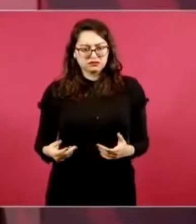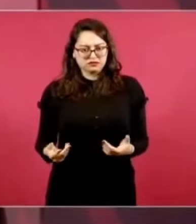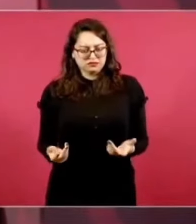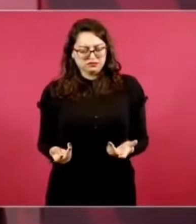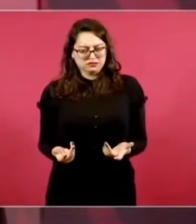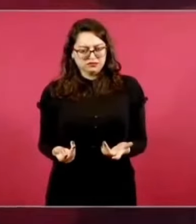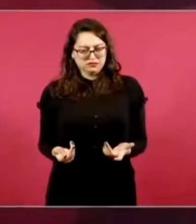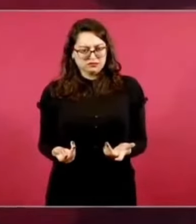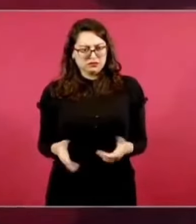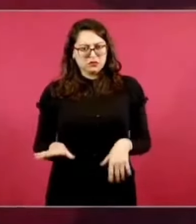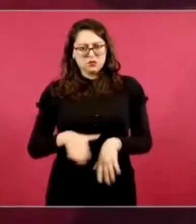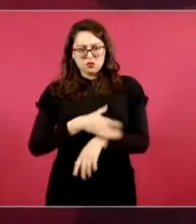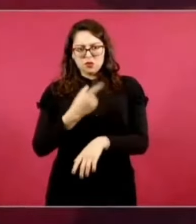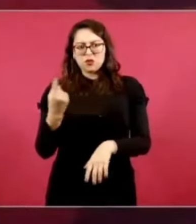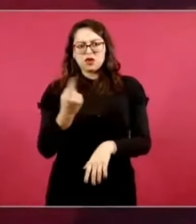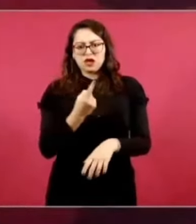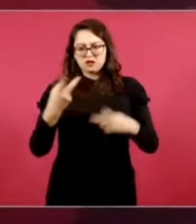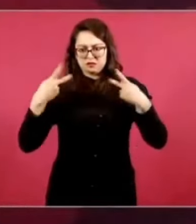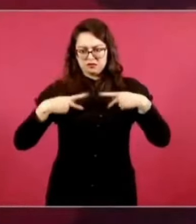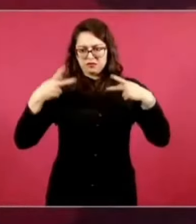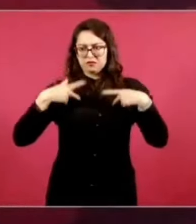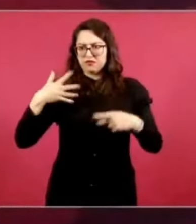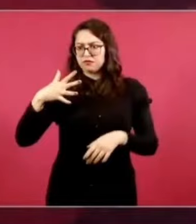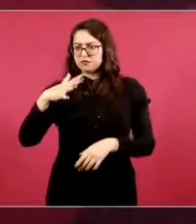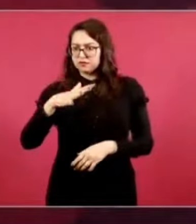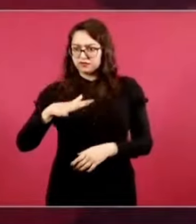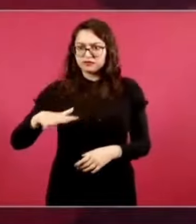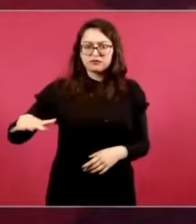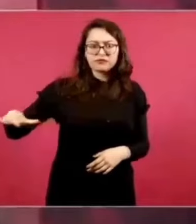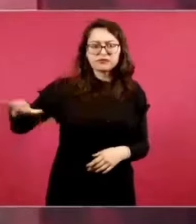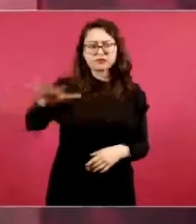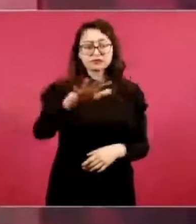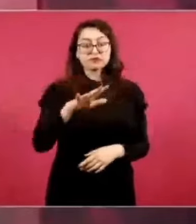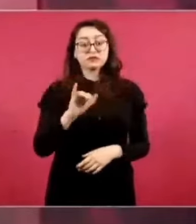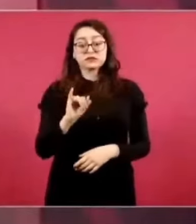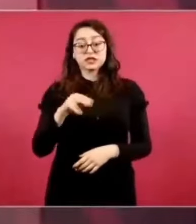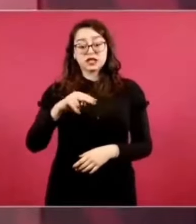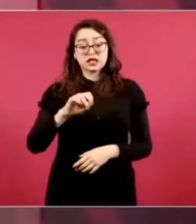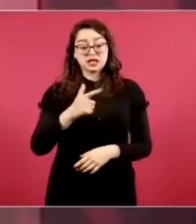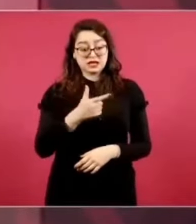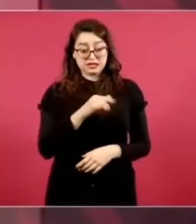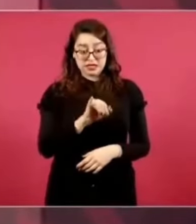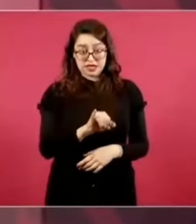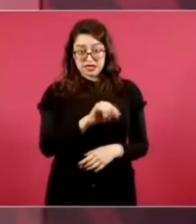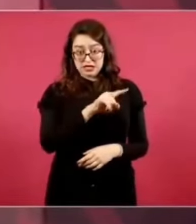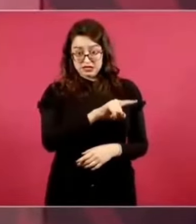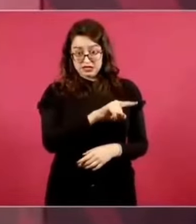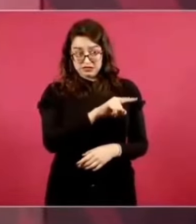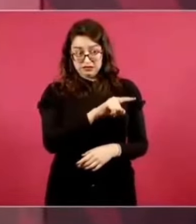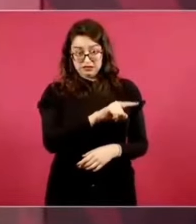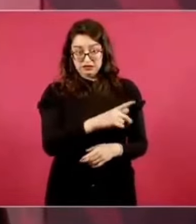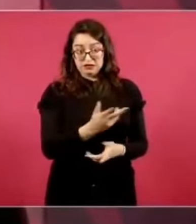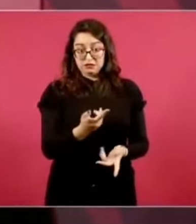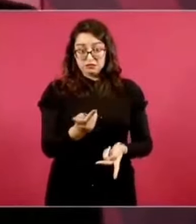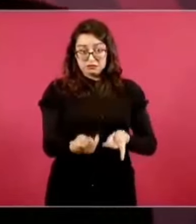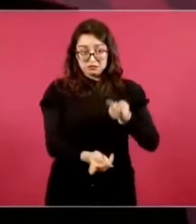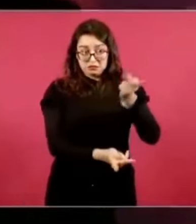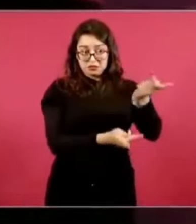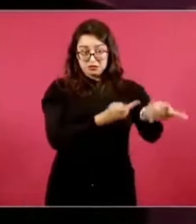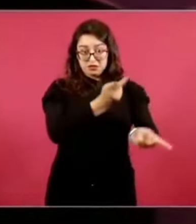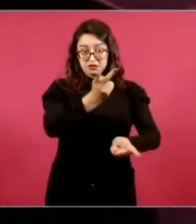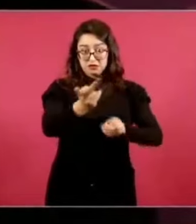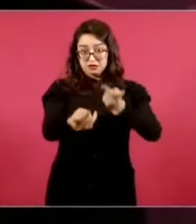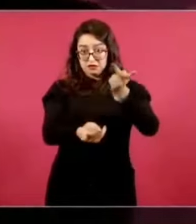las encuestas del Inegi, no de empresas que